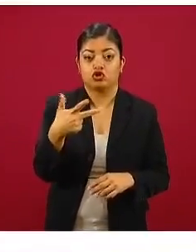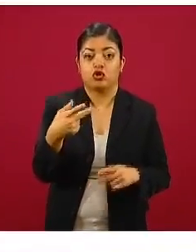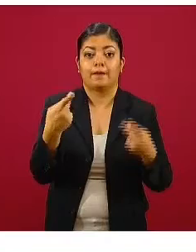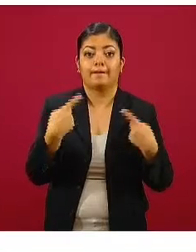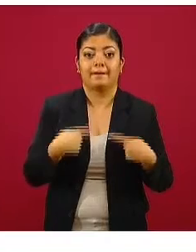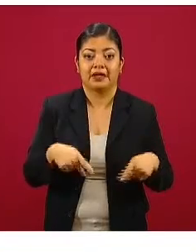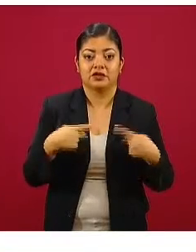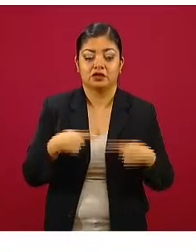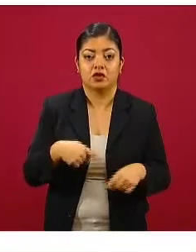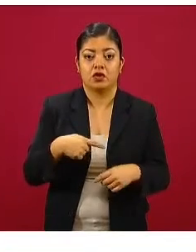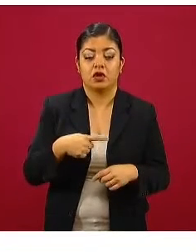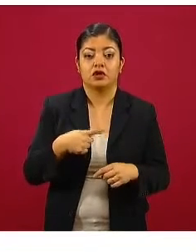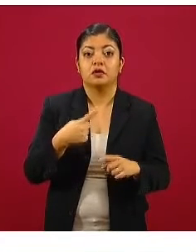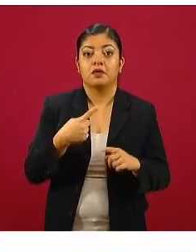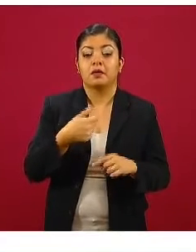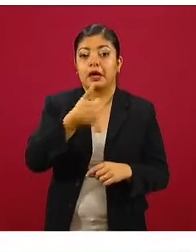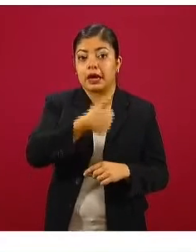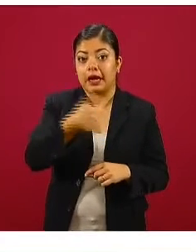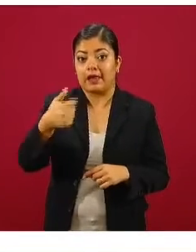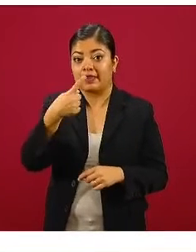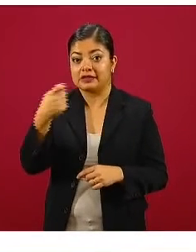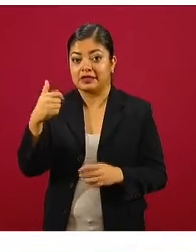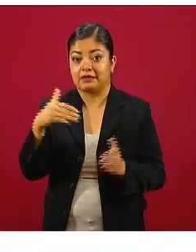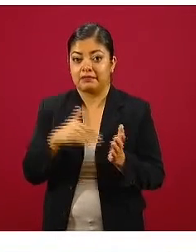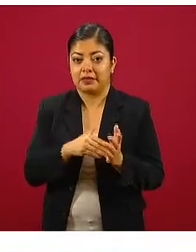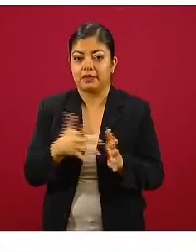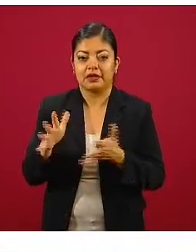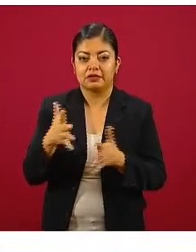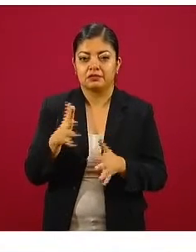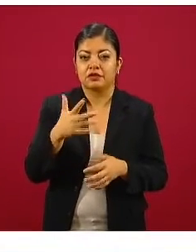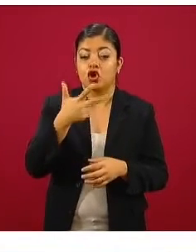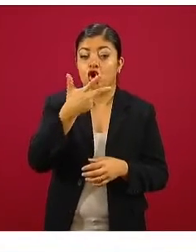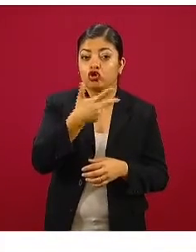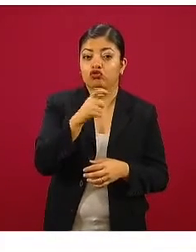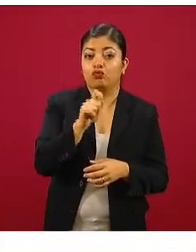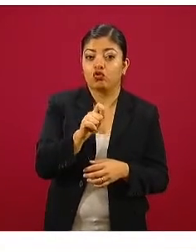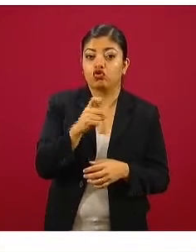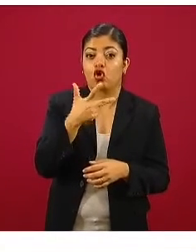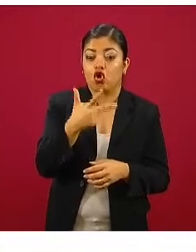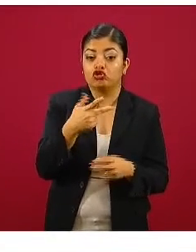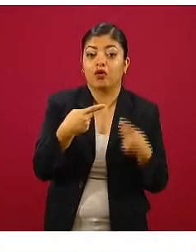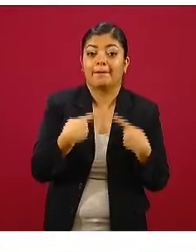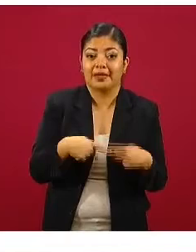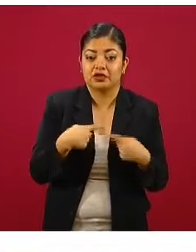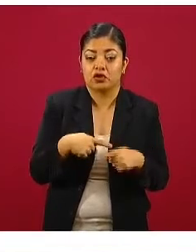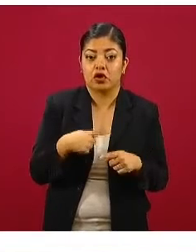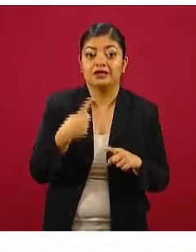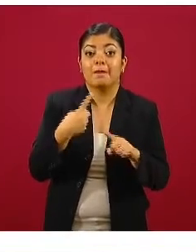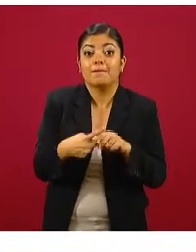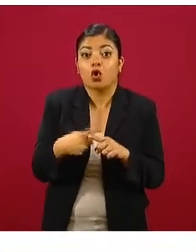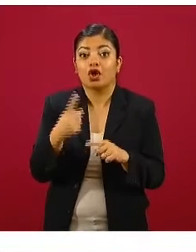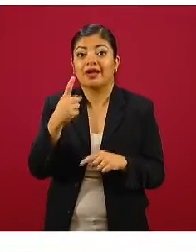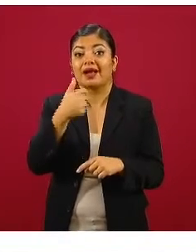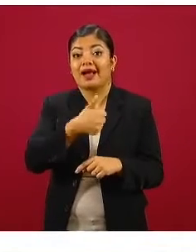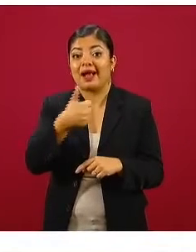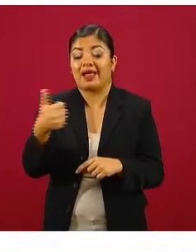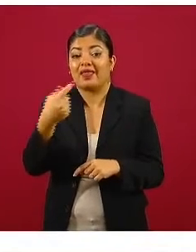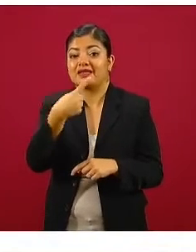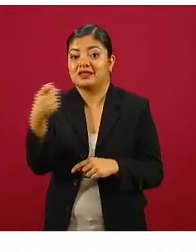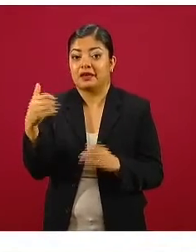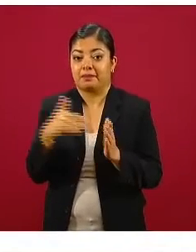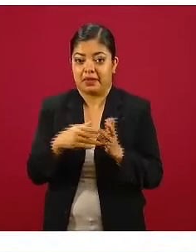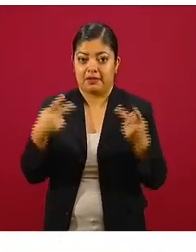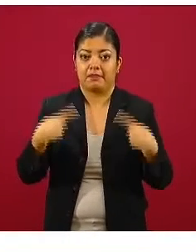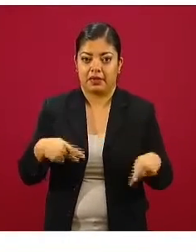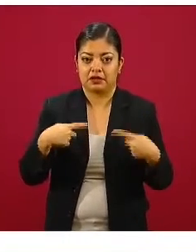por cada 100 mil habitantes, 8.8 por 100 mil habitantes han tenido COVID en los últimos 14 días, y